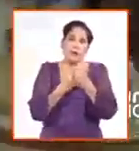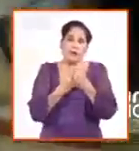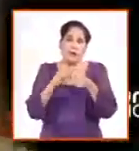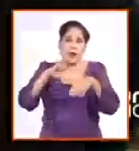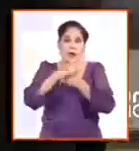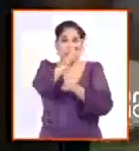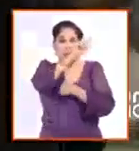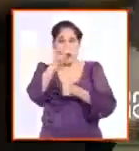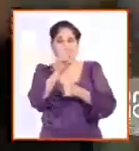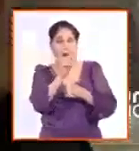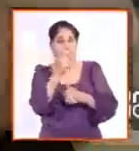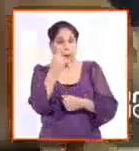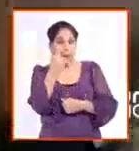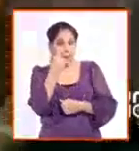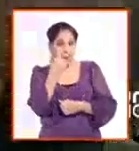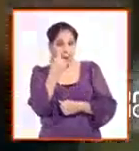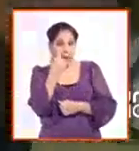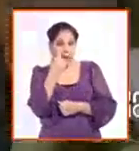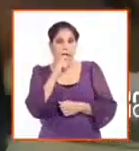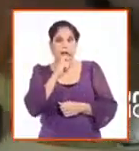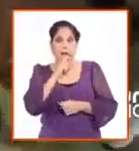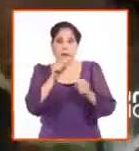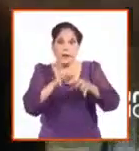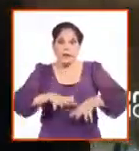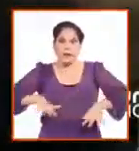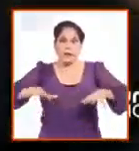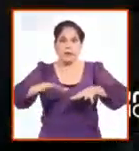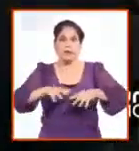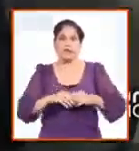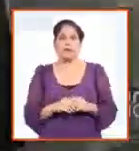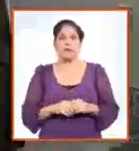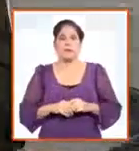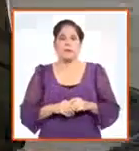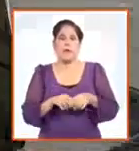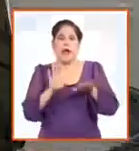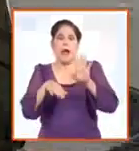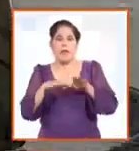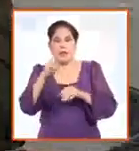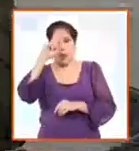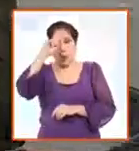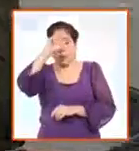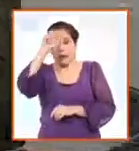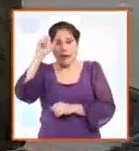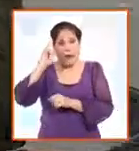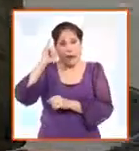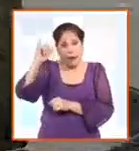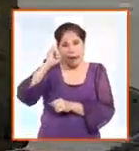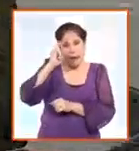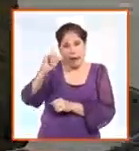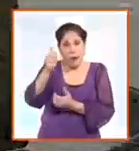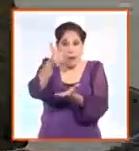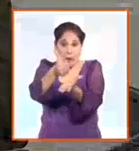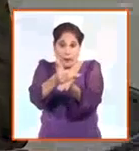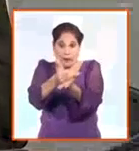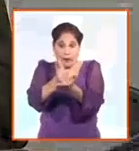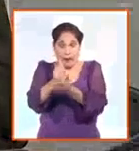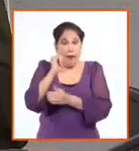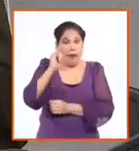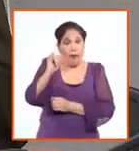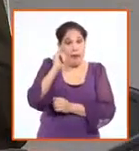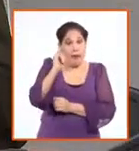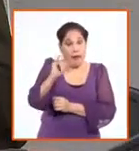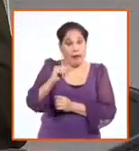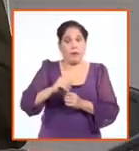jugar el papel que explicaba Laura. A veces en hospitales muy lejanos de la capital o el lugar donde está la sede